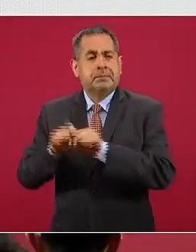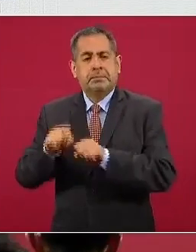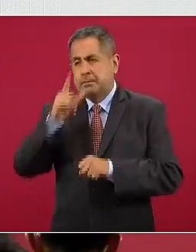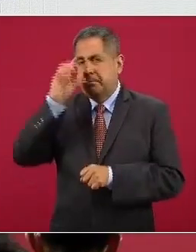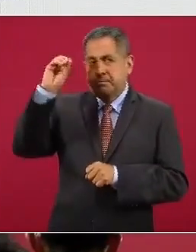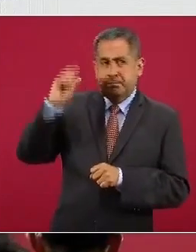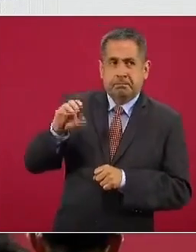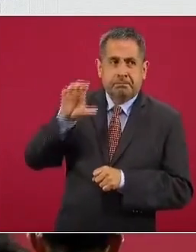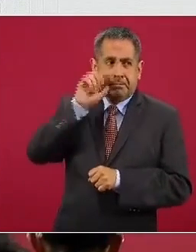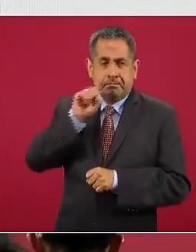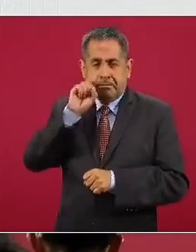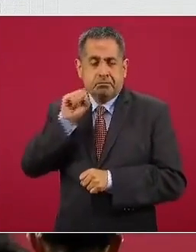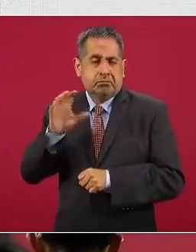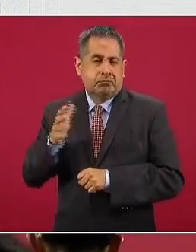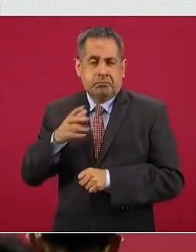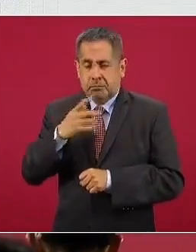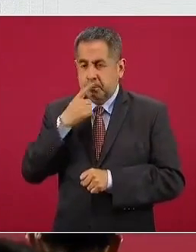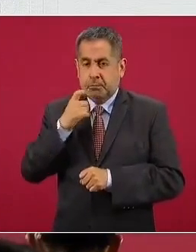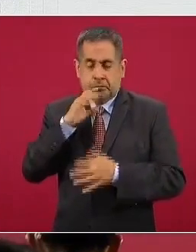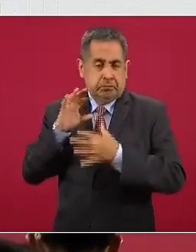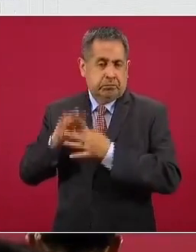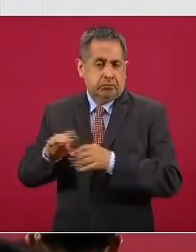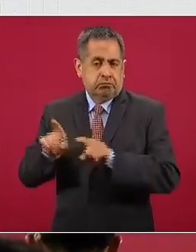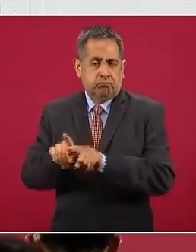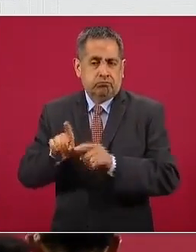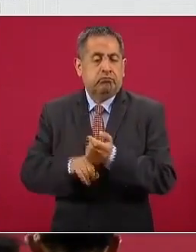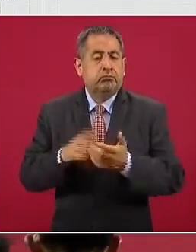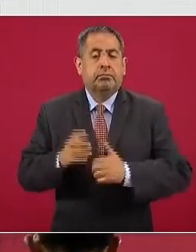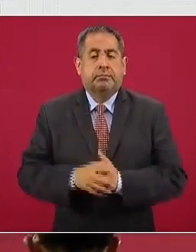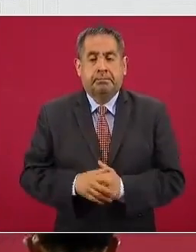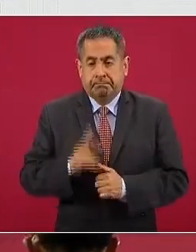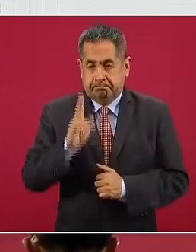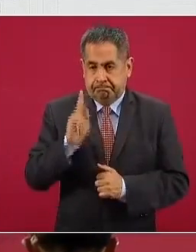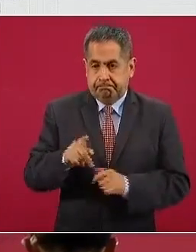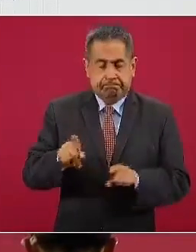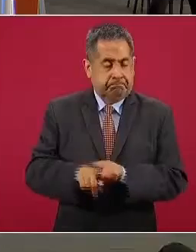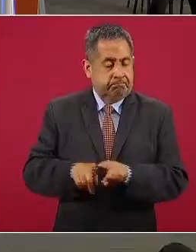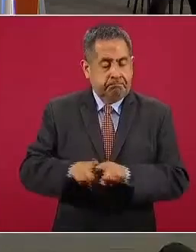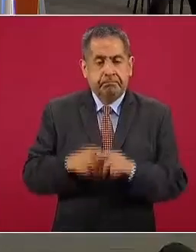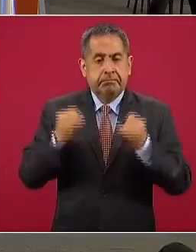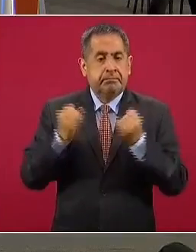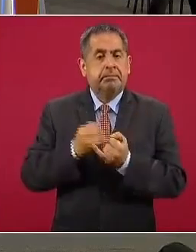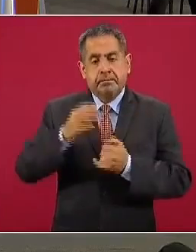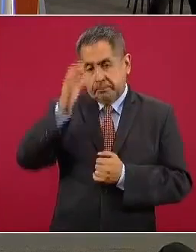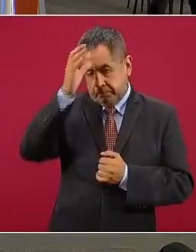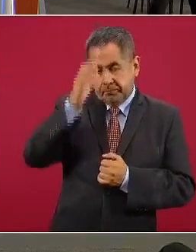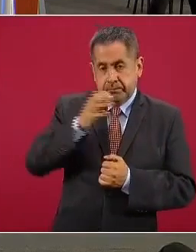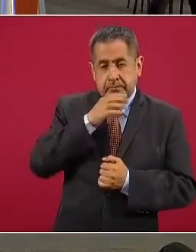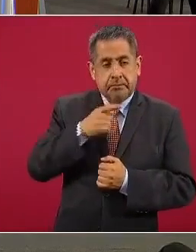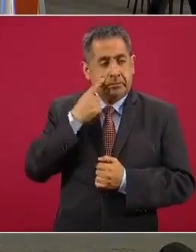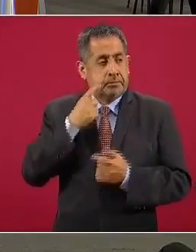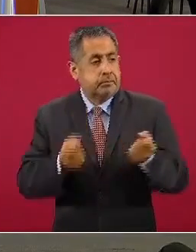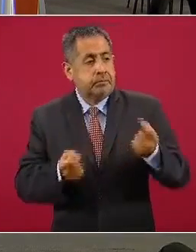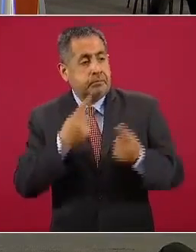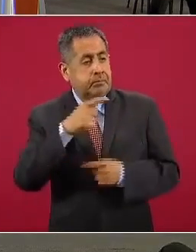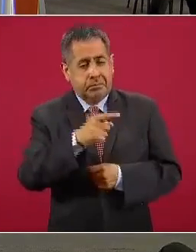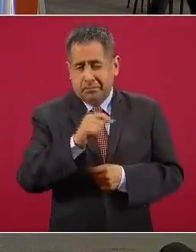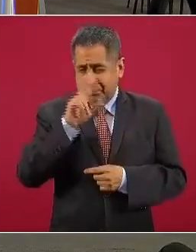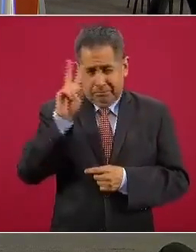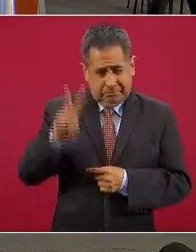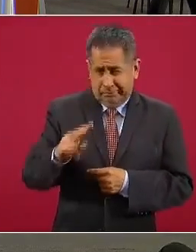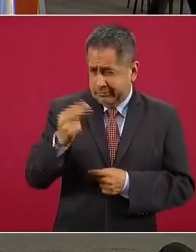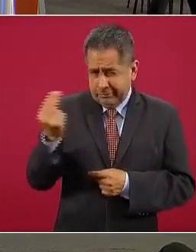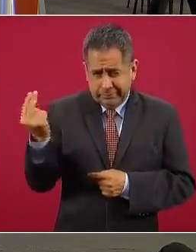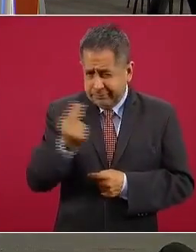podrían corresponder a semáforo rojo. En particular, lo mismo que dijimos para el caso de Coahuila, aquellas actividades que no son